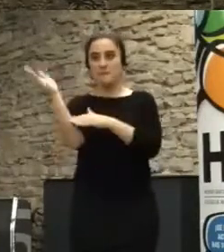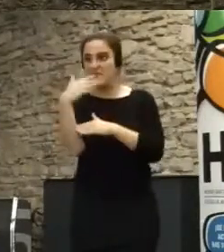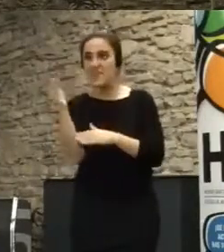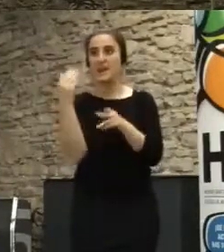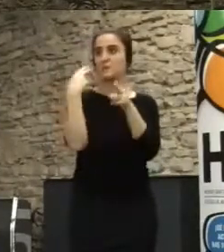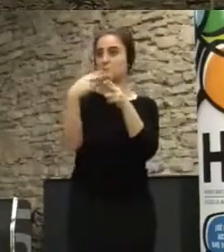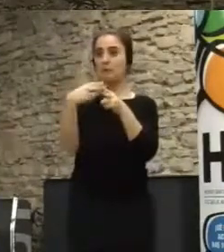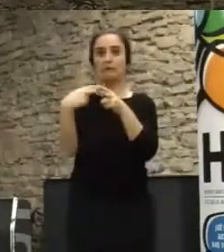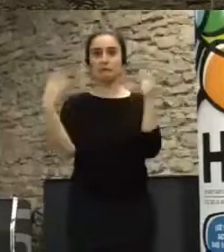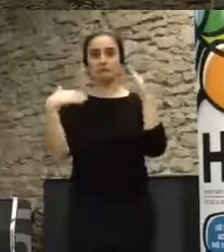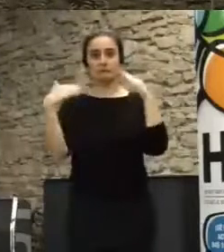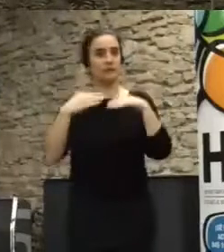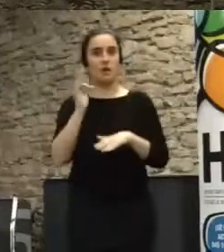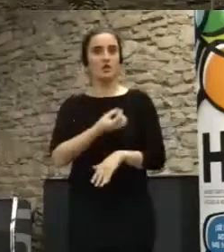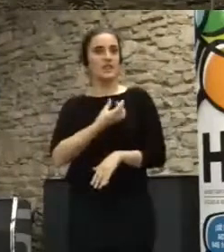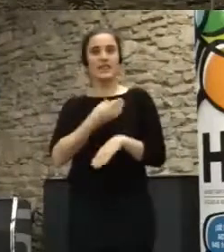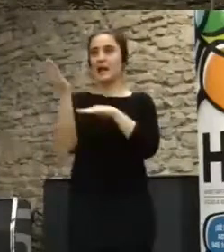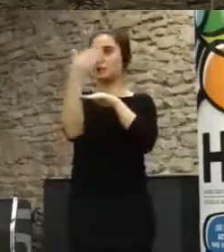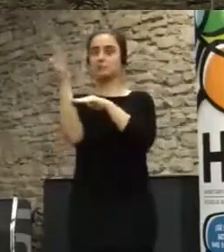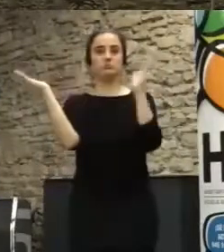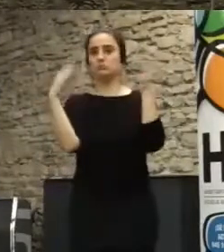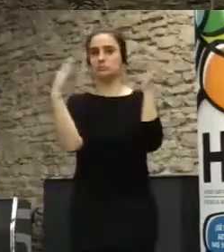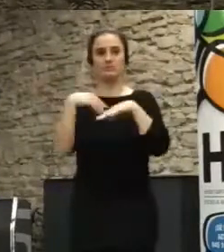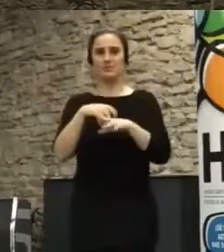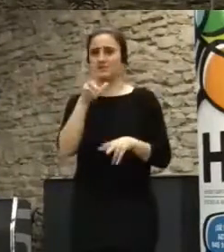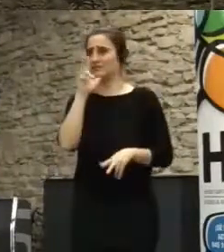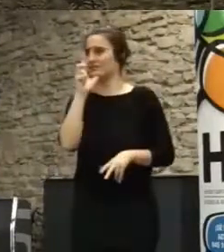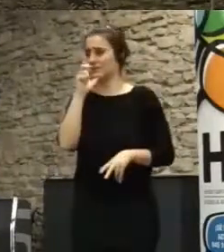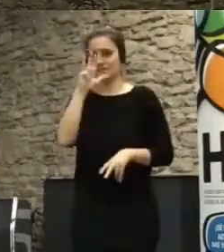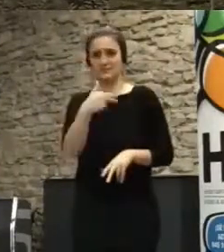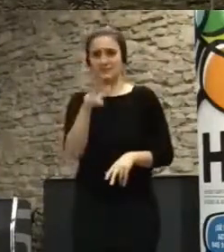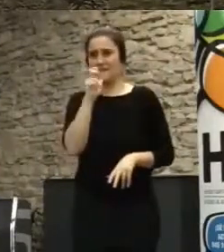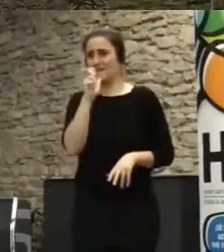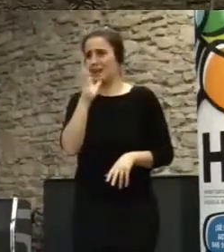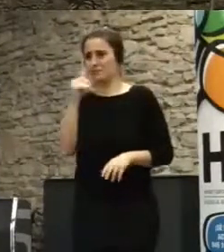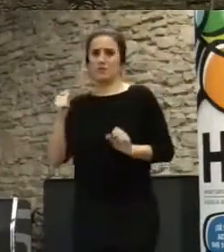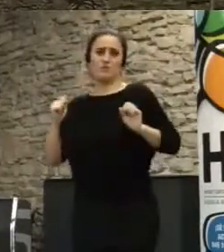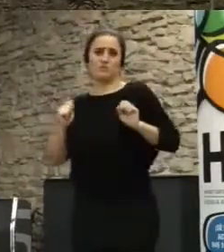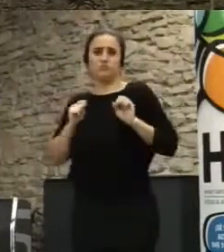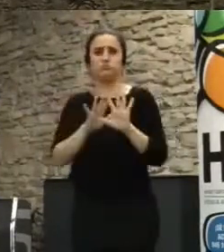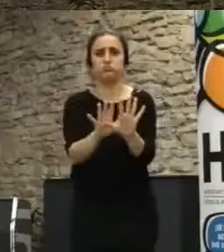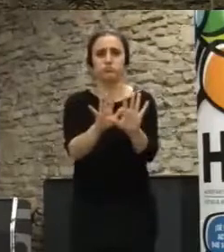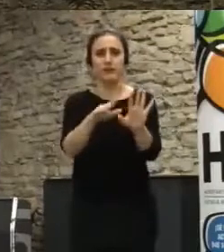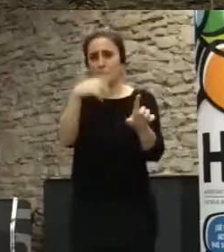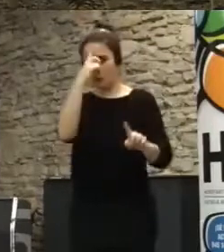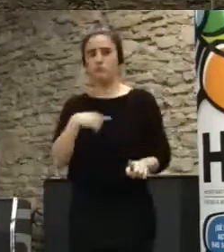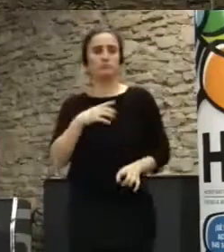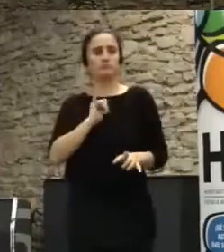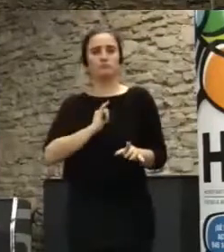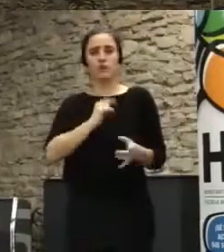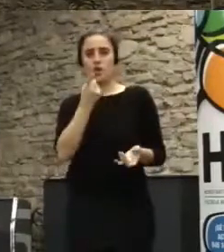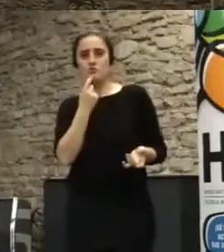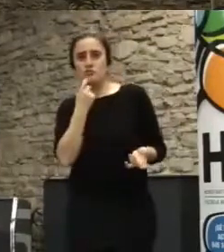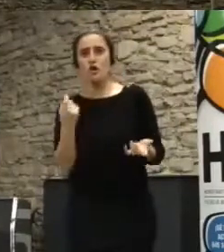partidos políticos o de los sindicatos, y les fue fatal. Entraron en plan columna militar, con su identidad roja, y todo el mundo les